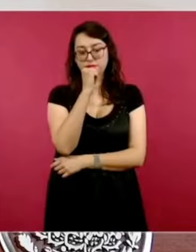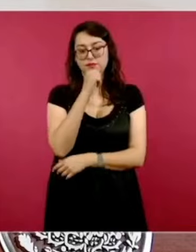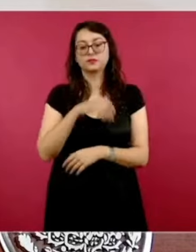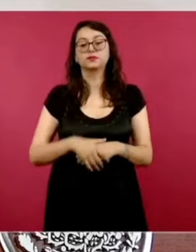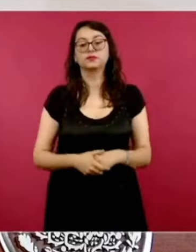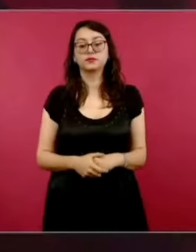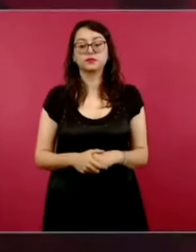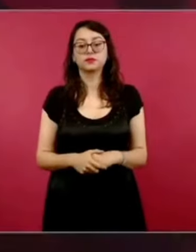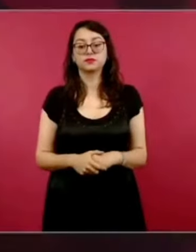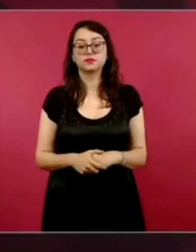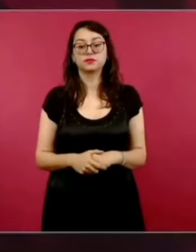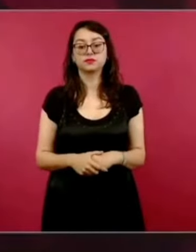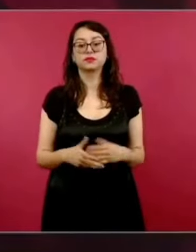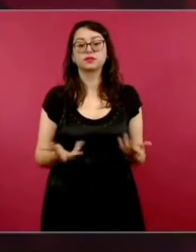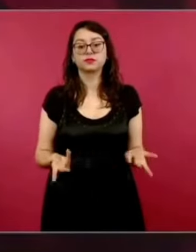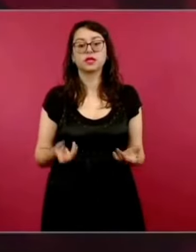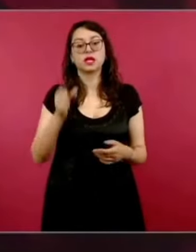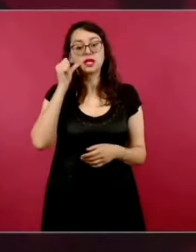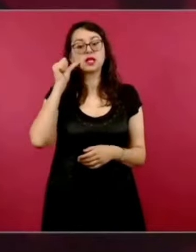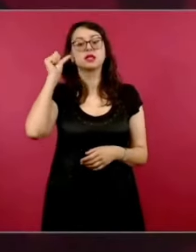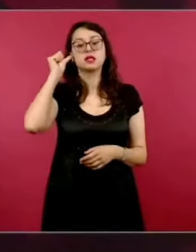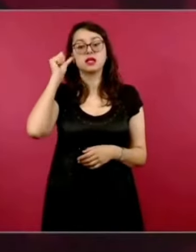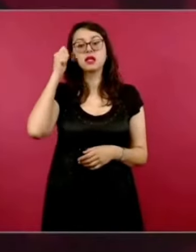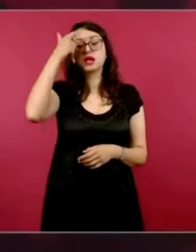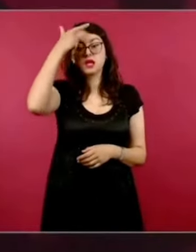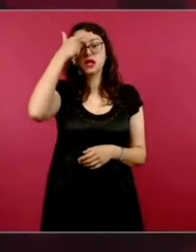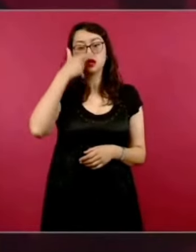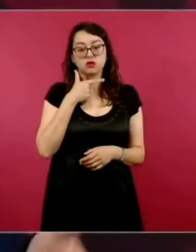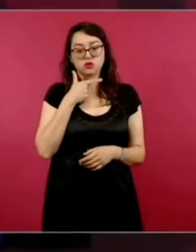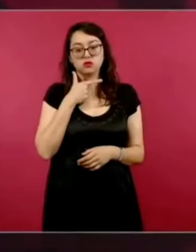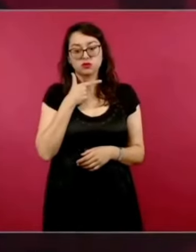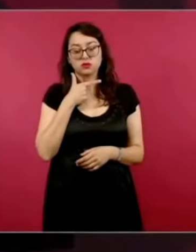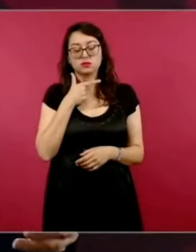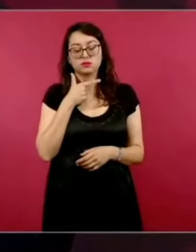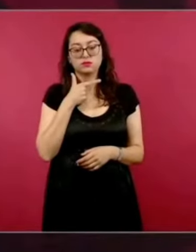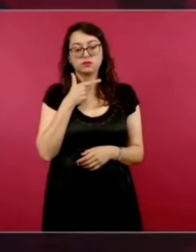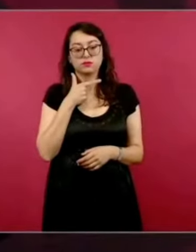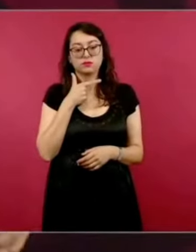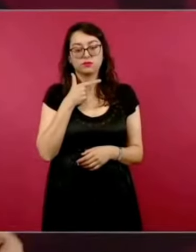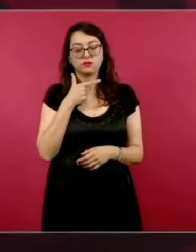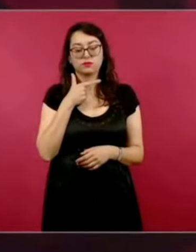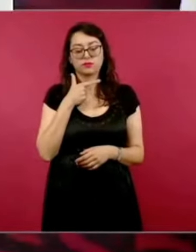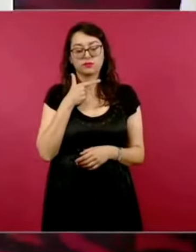el caso de los ciudadanos que no pueden presentar embajadas de la